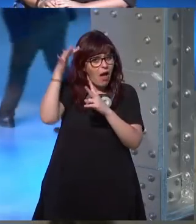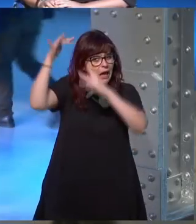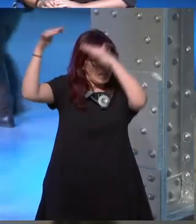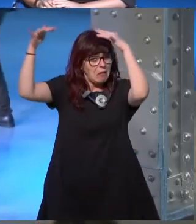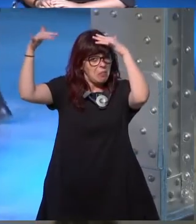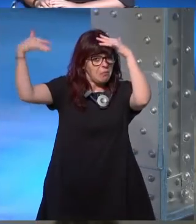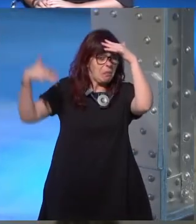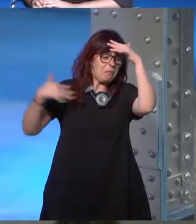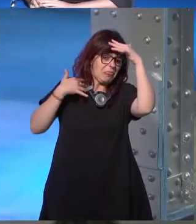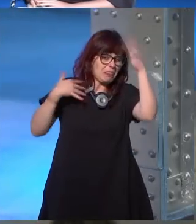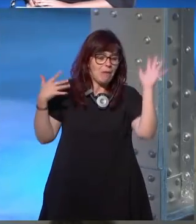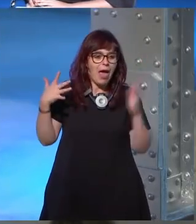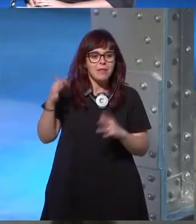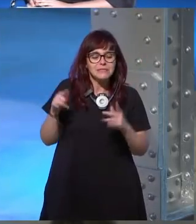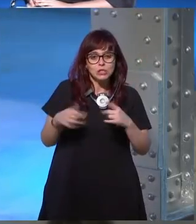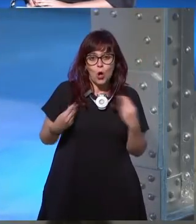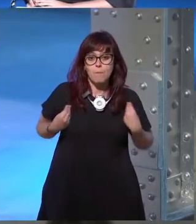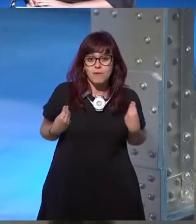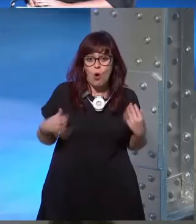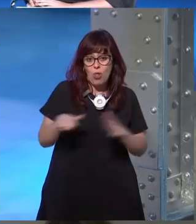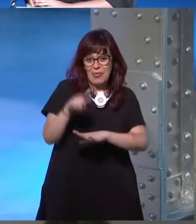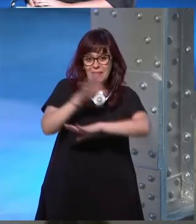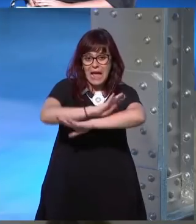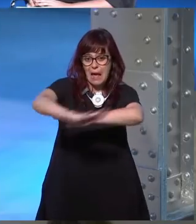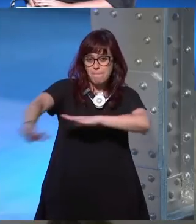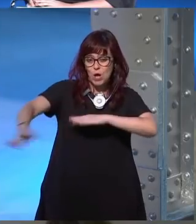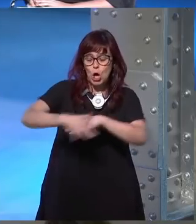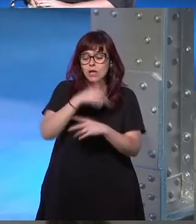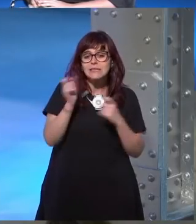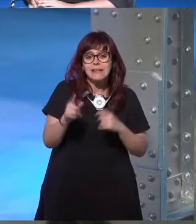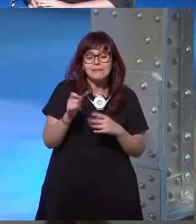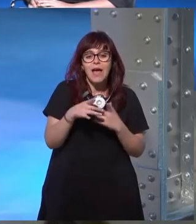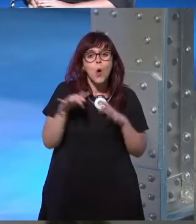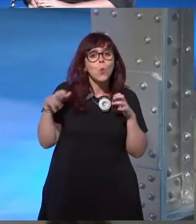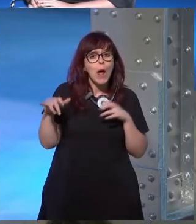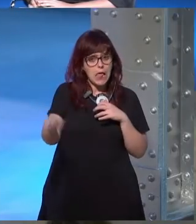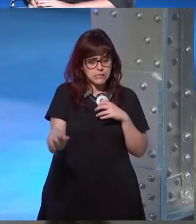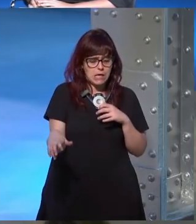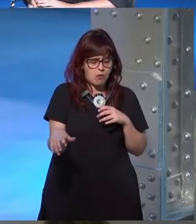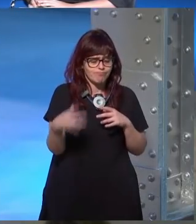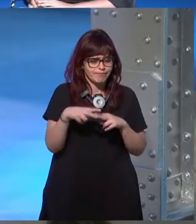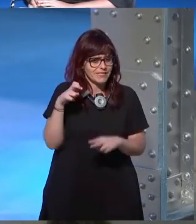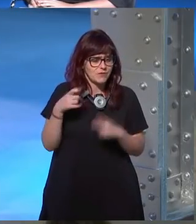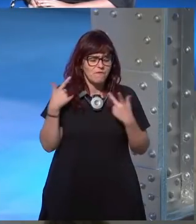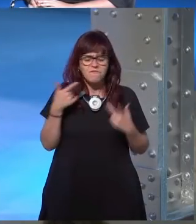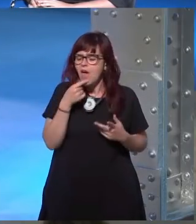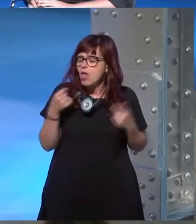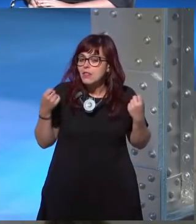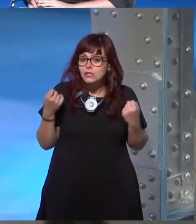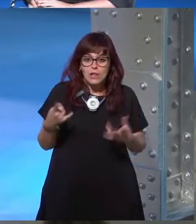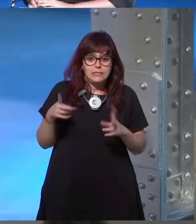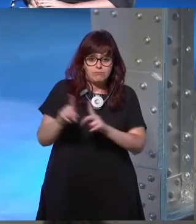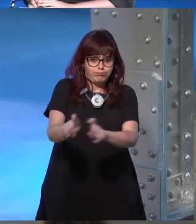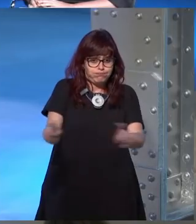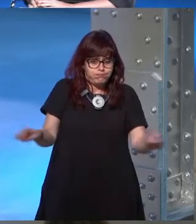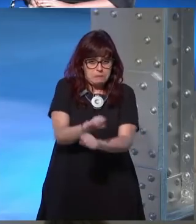aparte en mi casa yo vivo casi en el campo y tenemos la desgracia de que hay mucha cucaracha y es imposible deshacerse de todas entonces